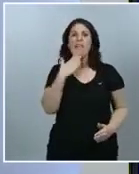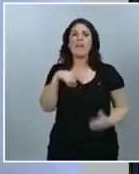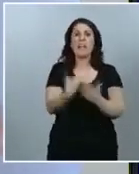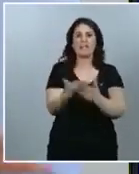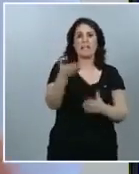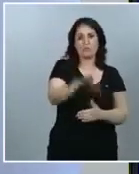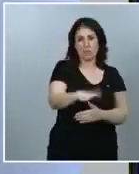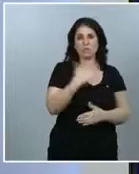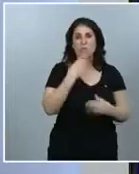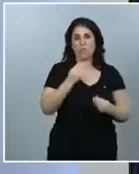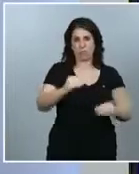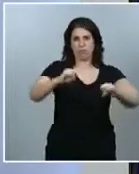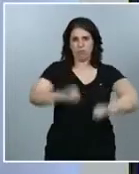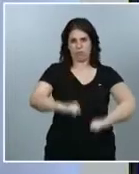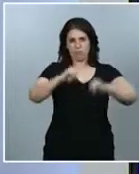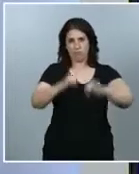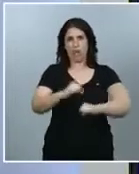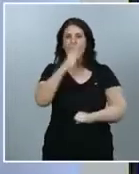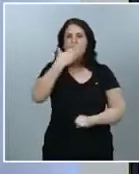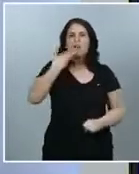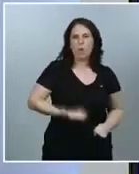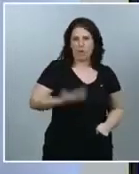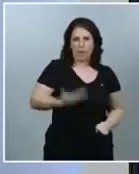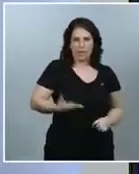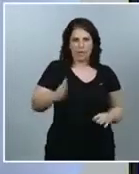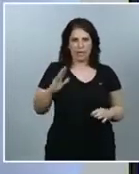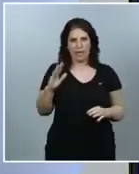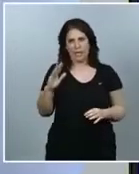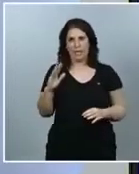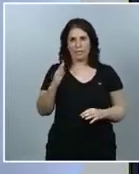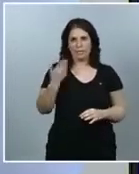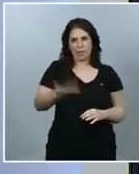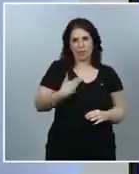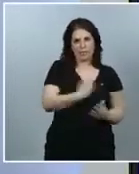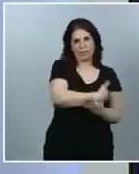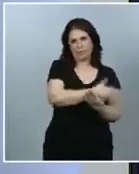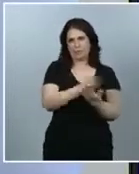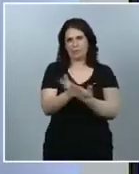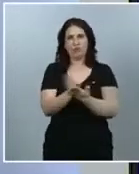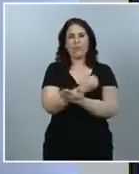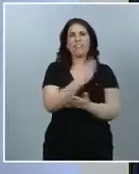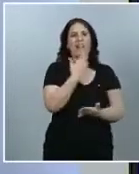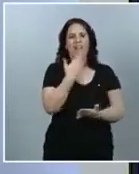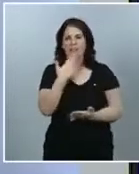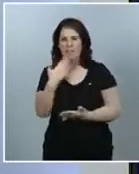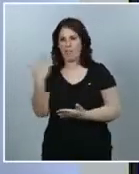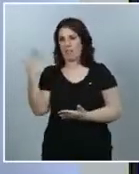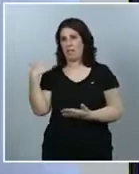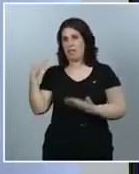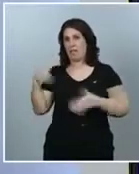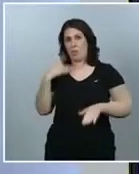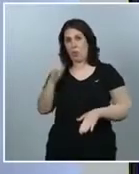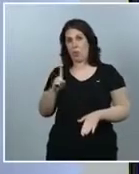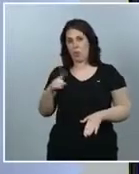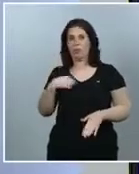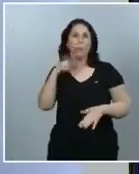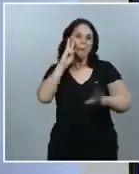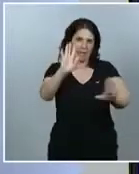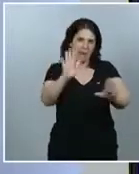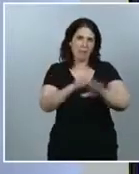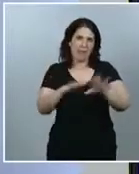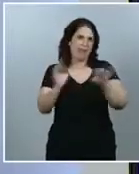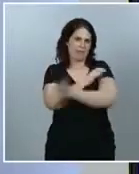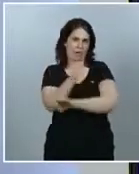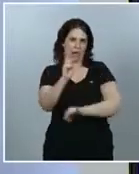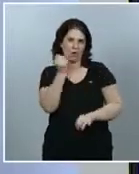tener todo este abanico esos datos estaban disponibles en la ronda 1 eran de un... en niños, voy a mirarlo para no equivocarme en